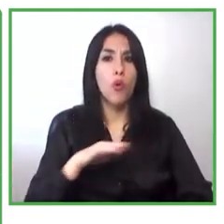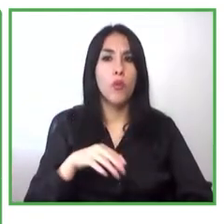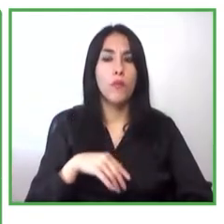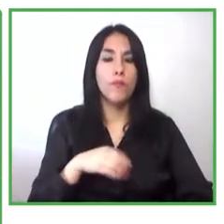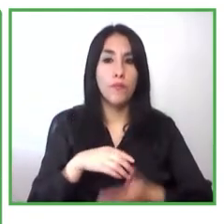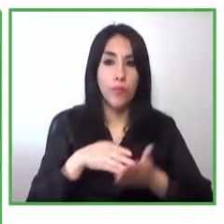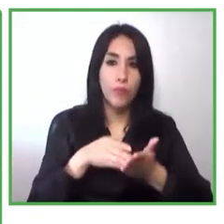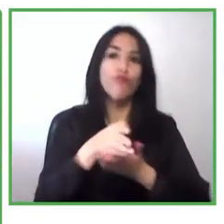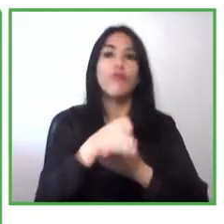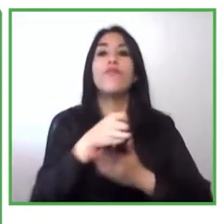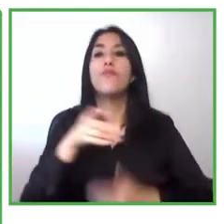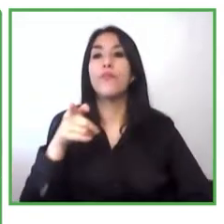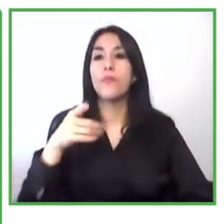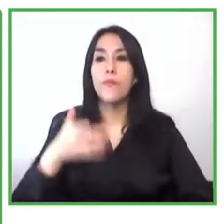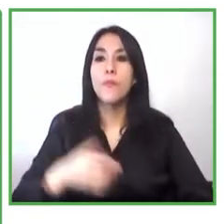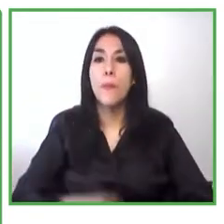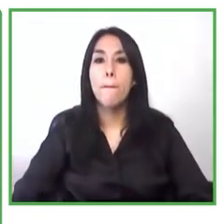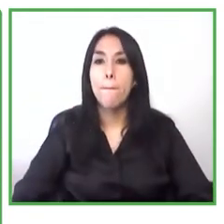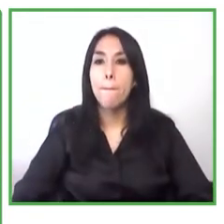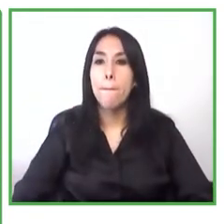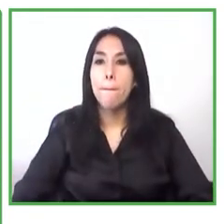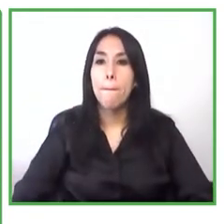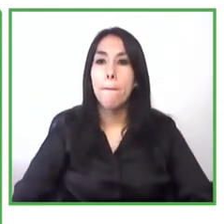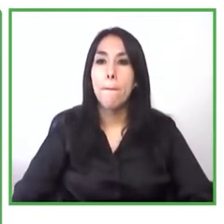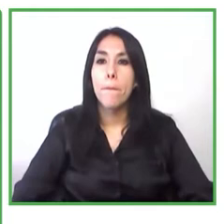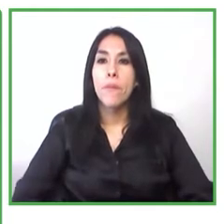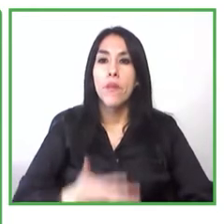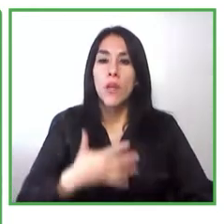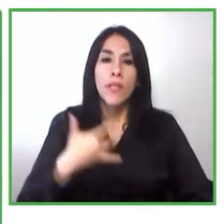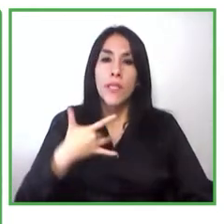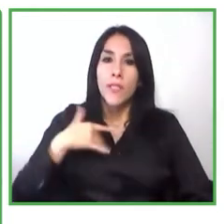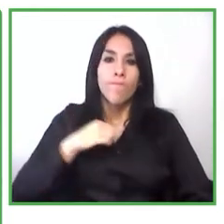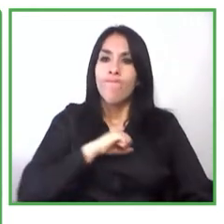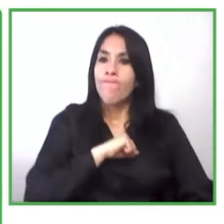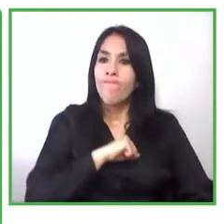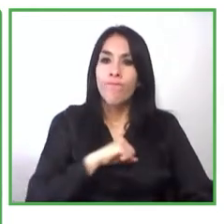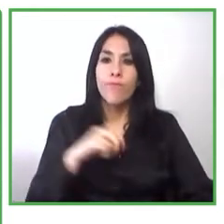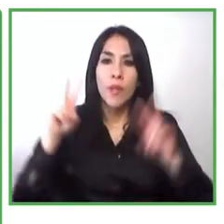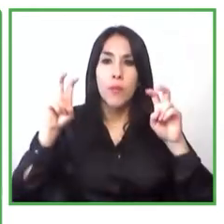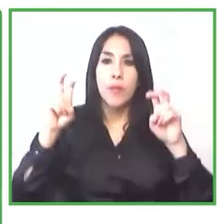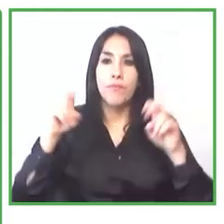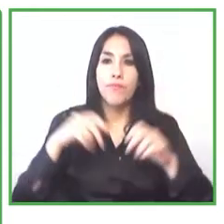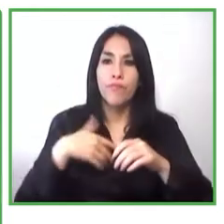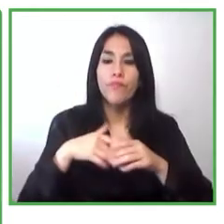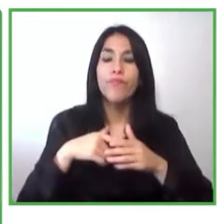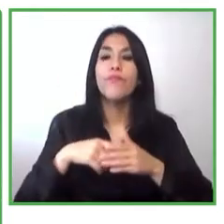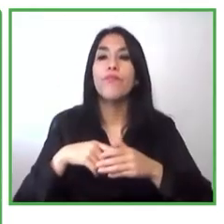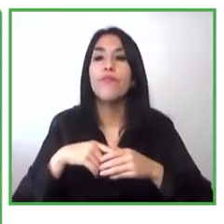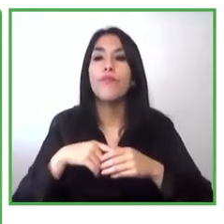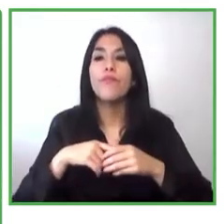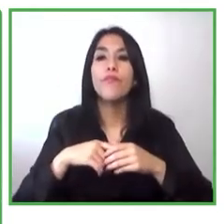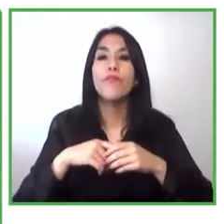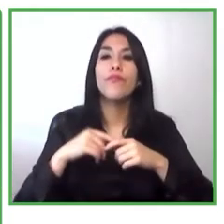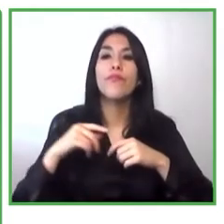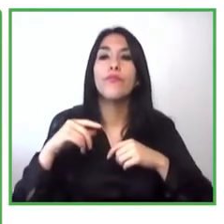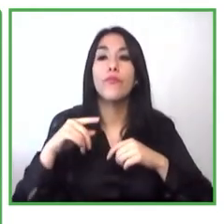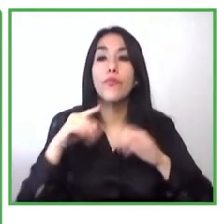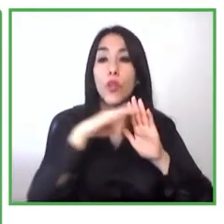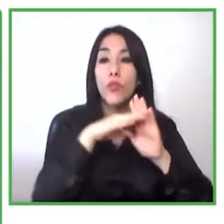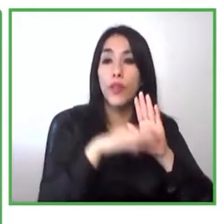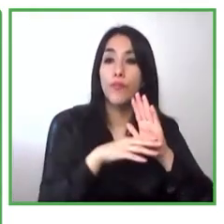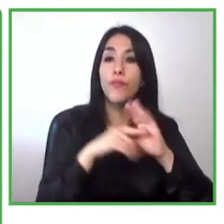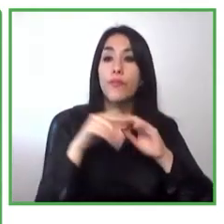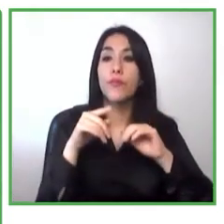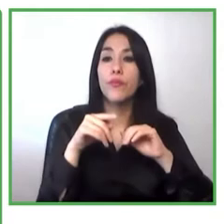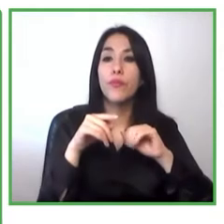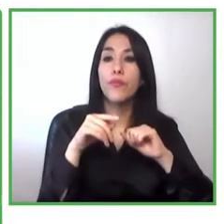incursionó inicialmente en el tema de emprendimiento como el plan B, como el plan B cuando no se lograba hacer la inclusión laboral. Y resulta que